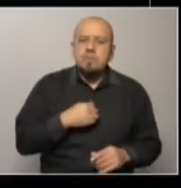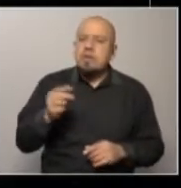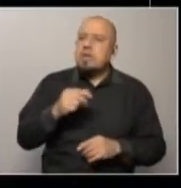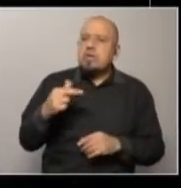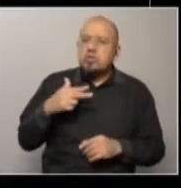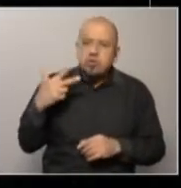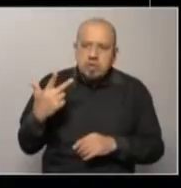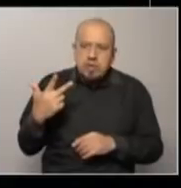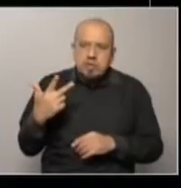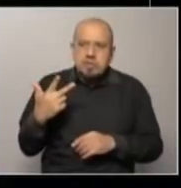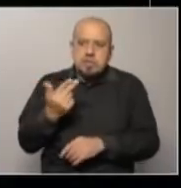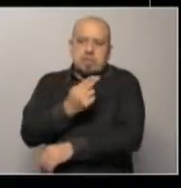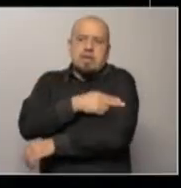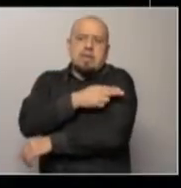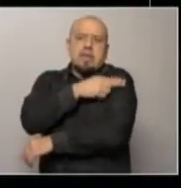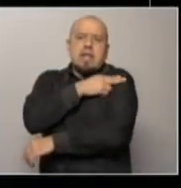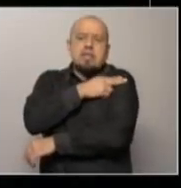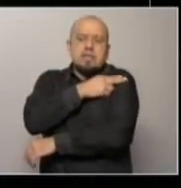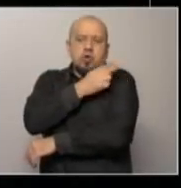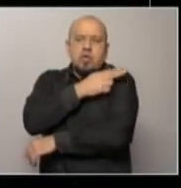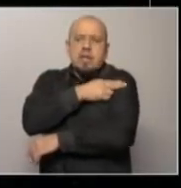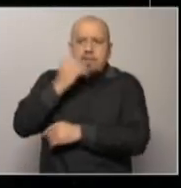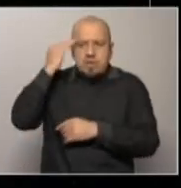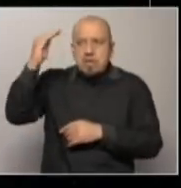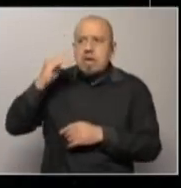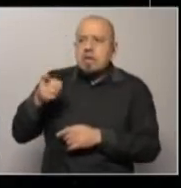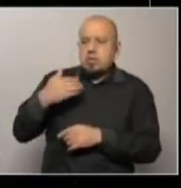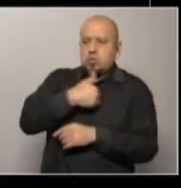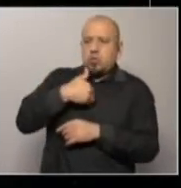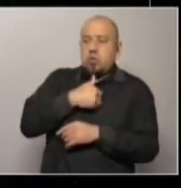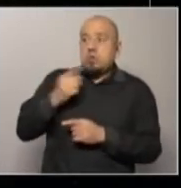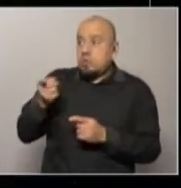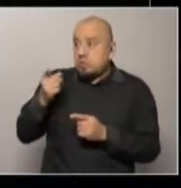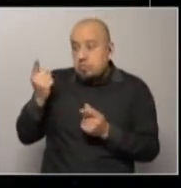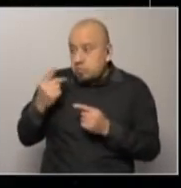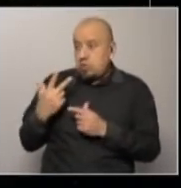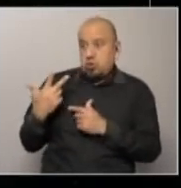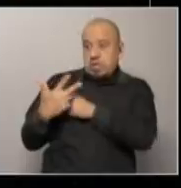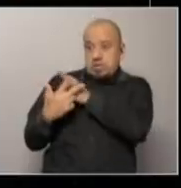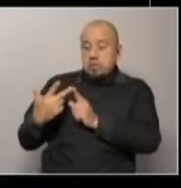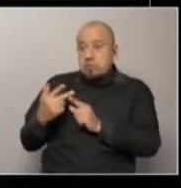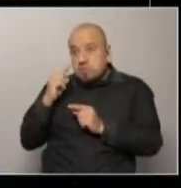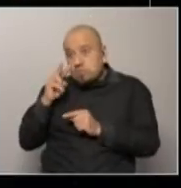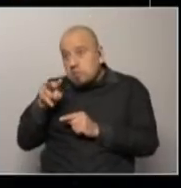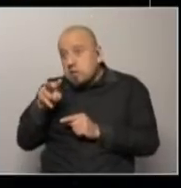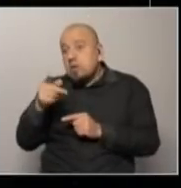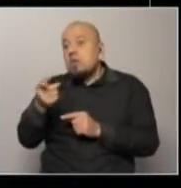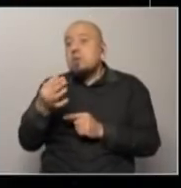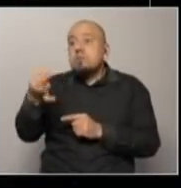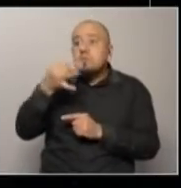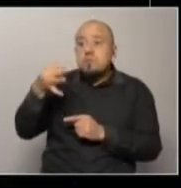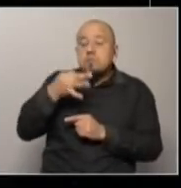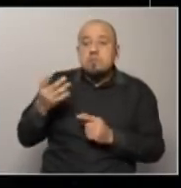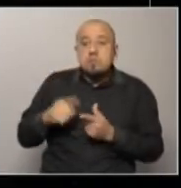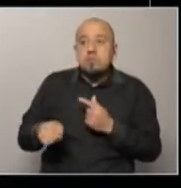que tomaron el tribunal de honor, ¿no les corresponde? Ellos escucharon lo que dijo Gilberto Vázquez. A ellos la justicia civil no